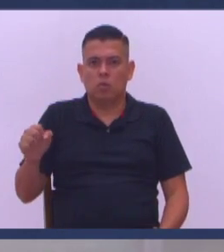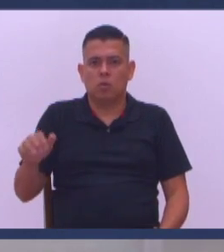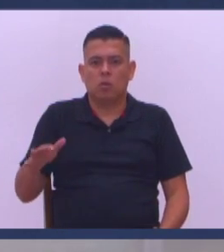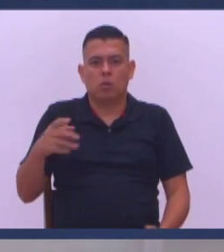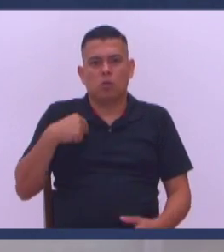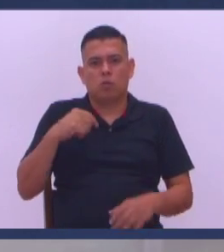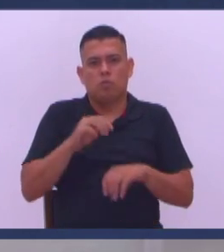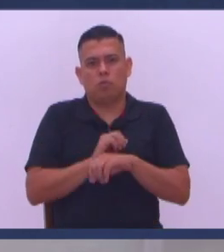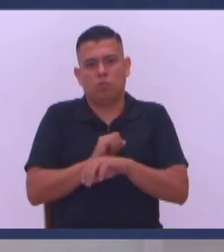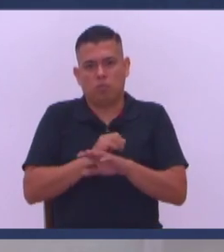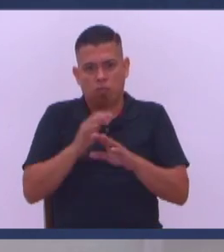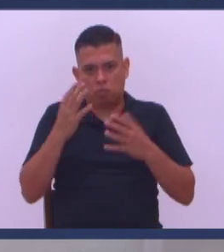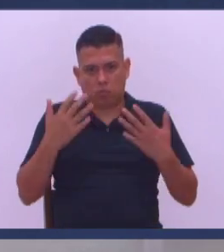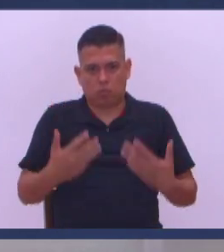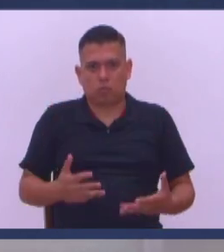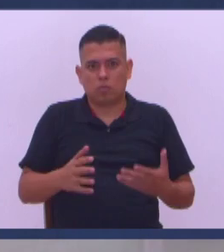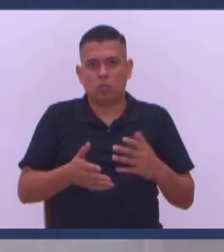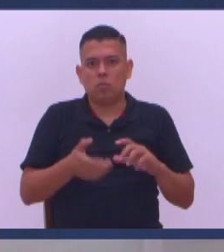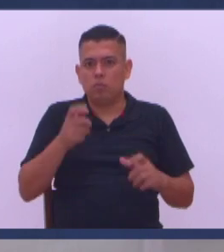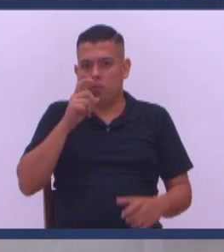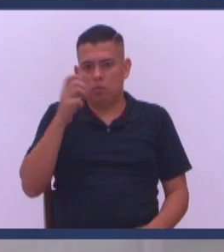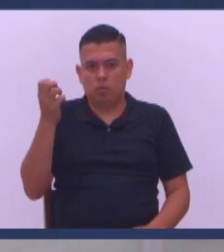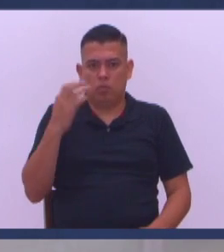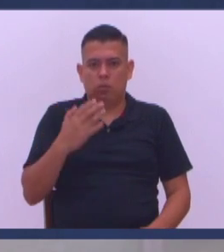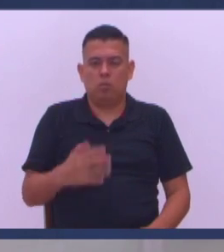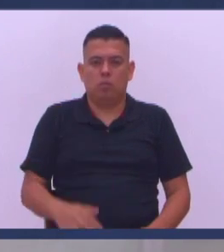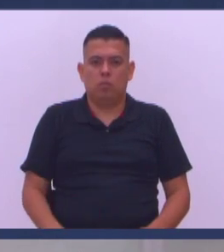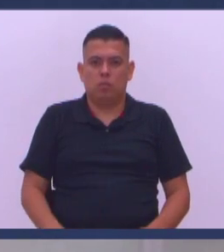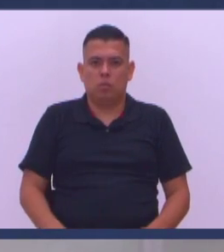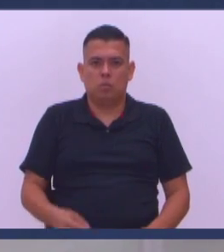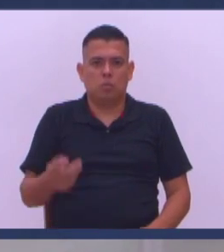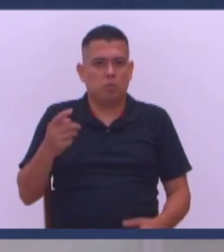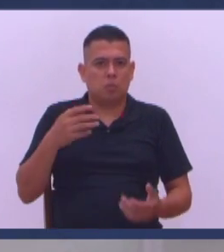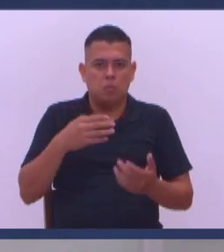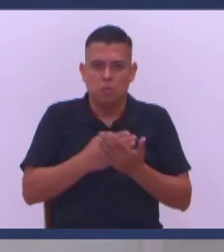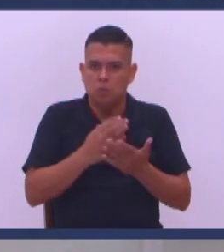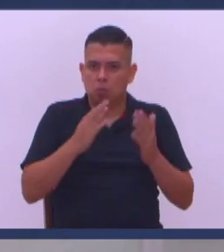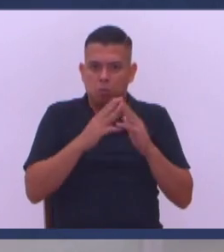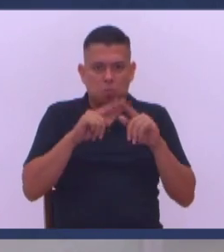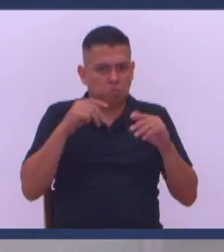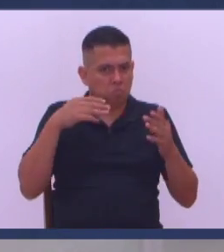Ponete en remojo Se lo voy a interpretar Como le decía mi papá Siga viniendo